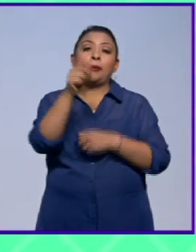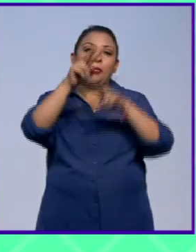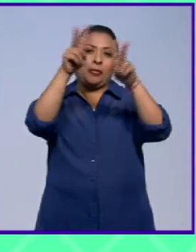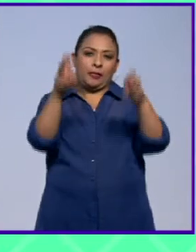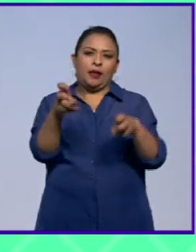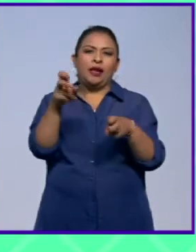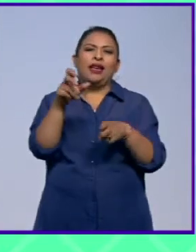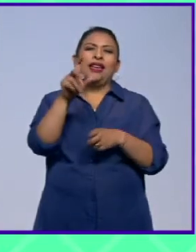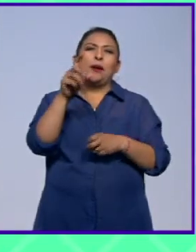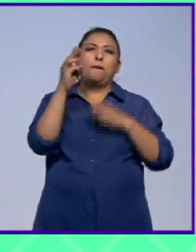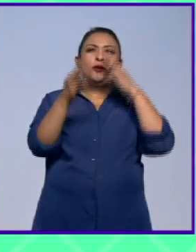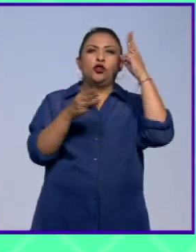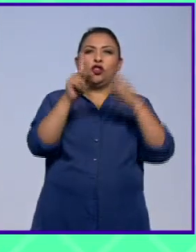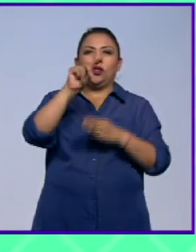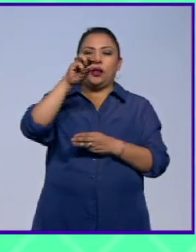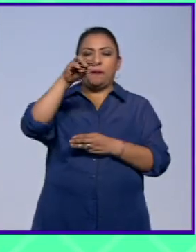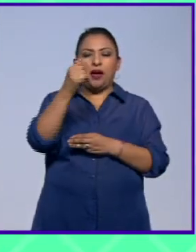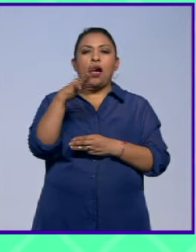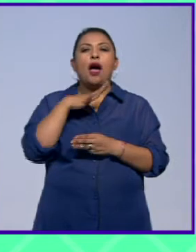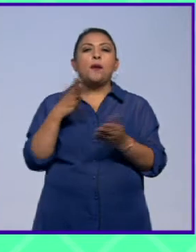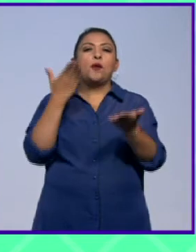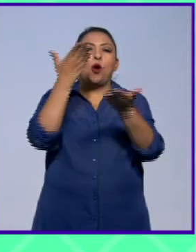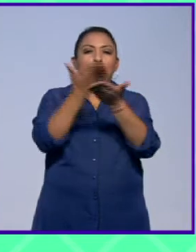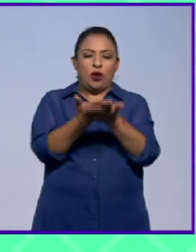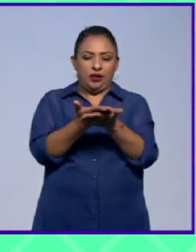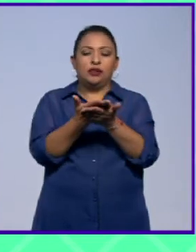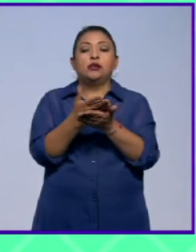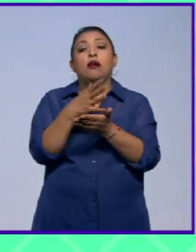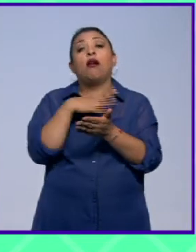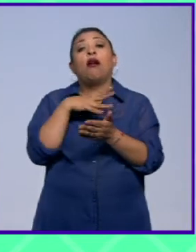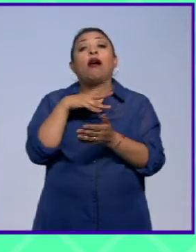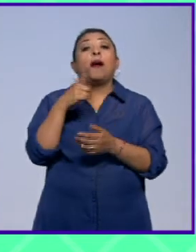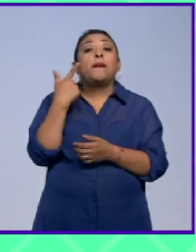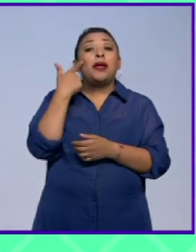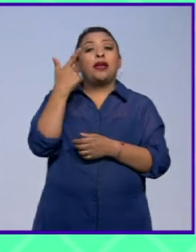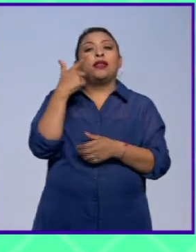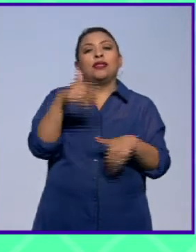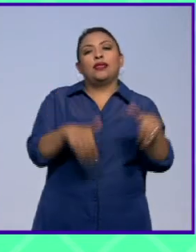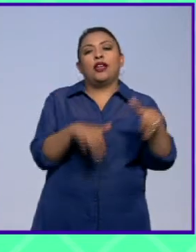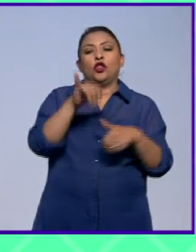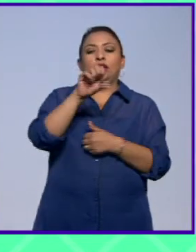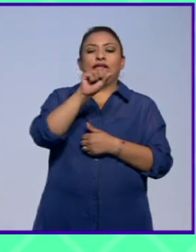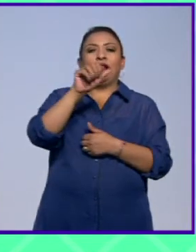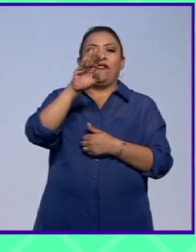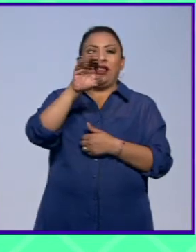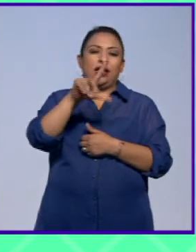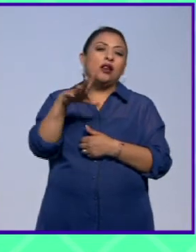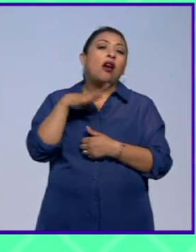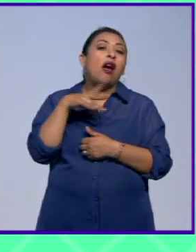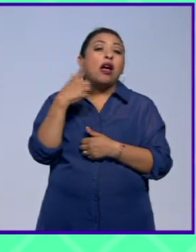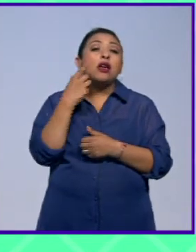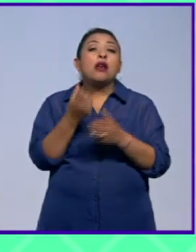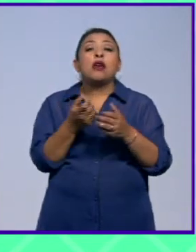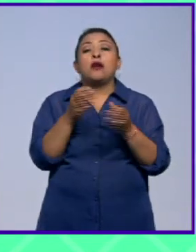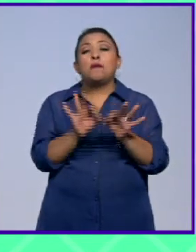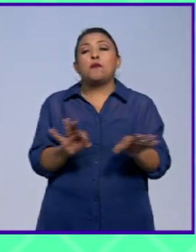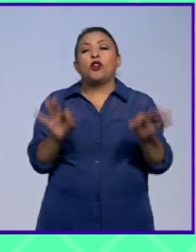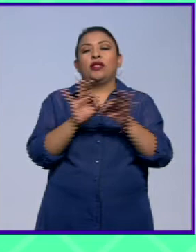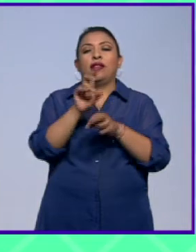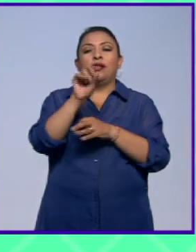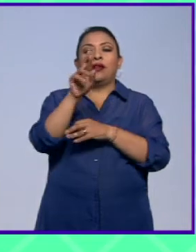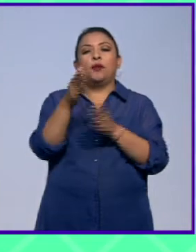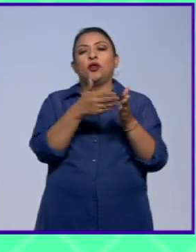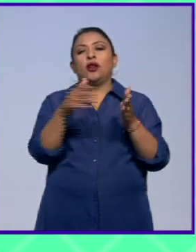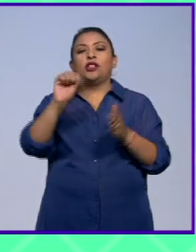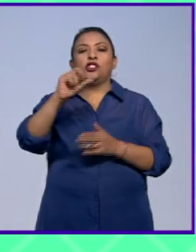Tamayo se presenta actualmente una propuesta escénica que nos remonta al Teatro Isabelino que vio florecer al más grande dramaturgo de todos los